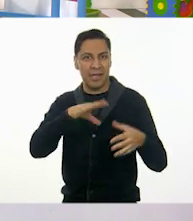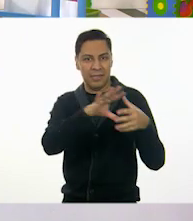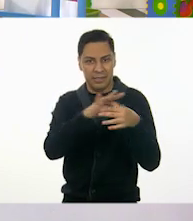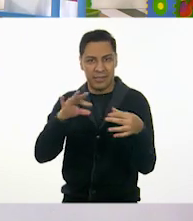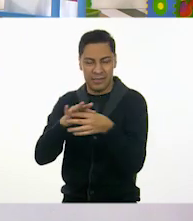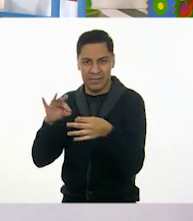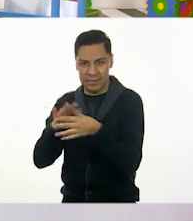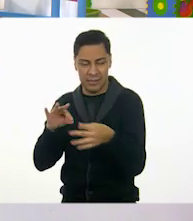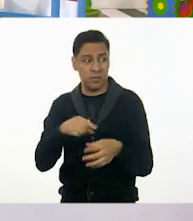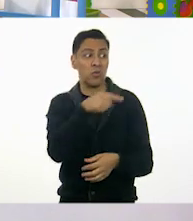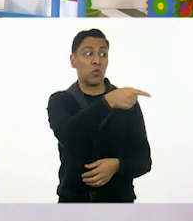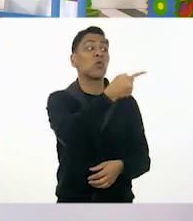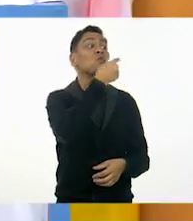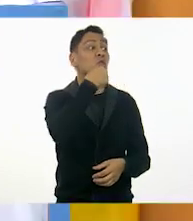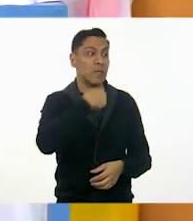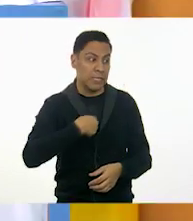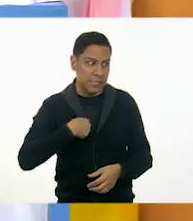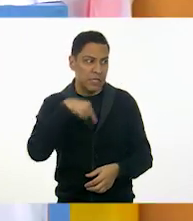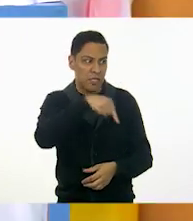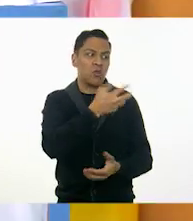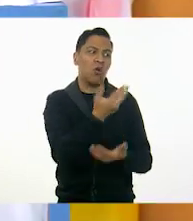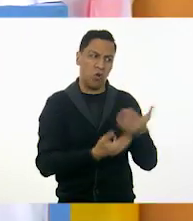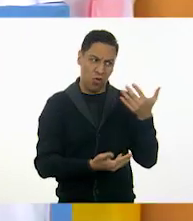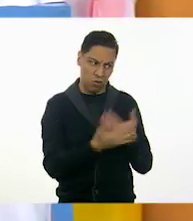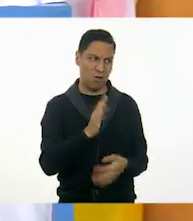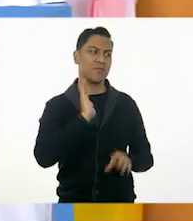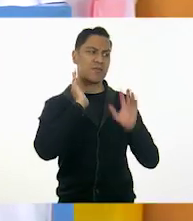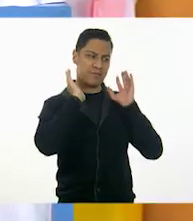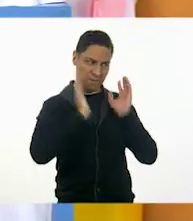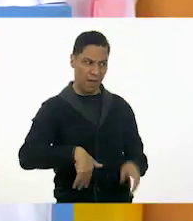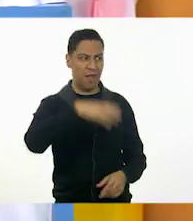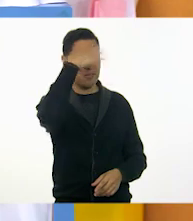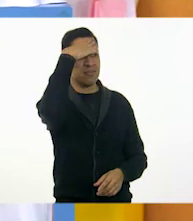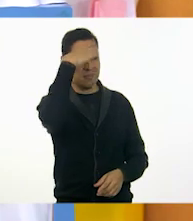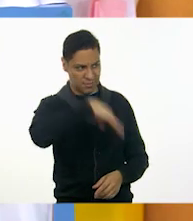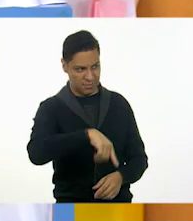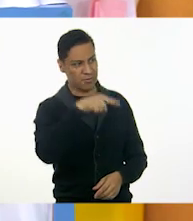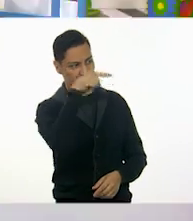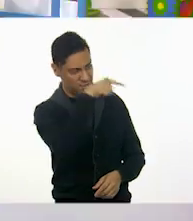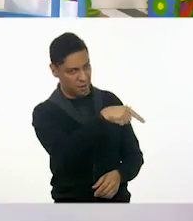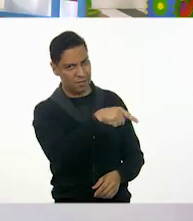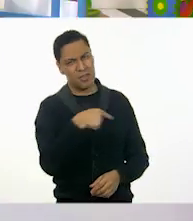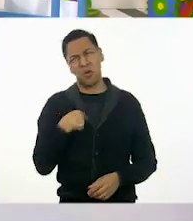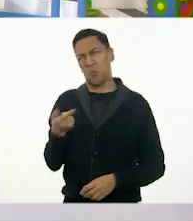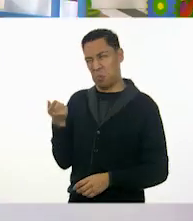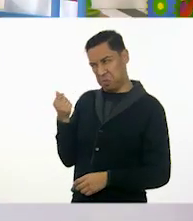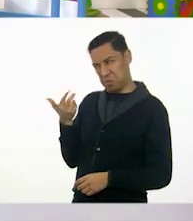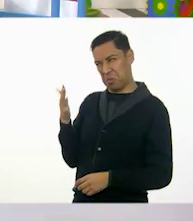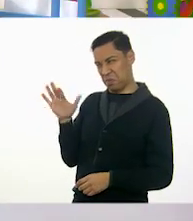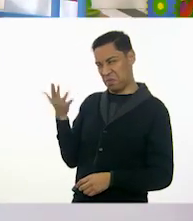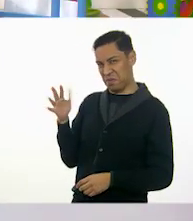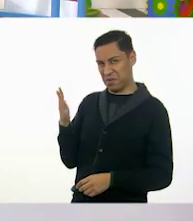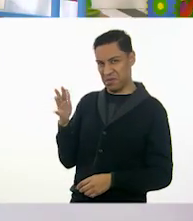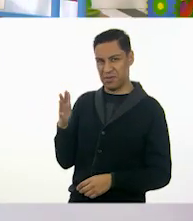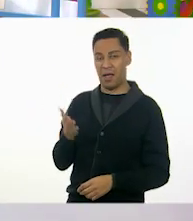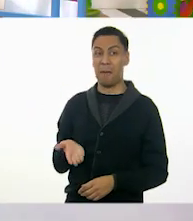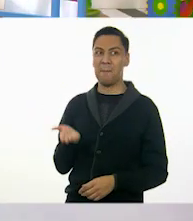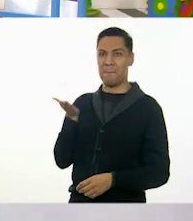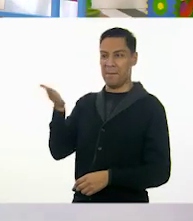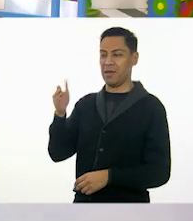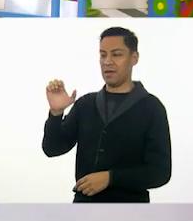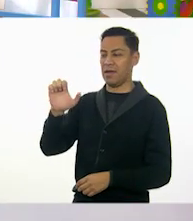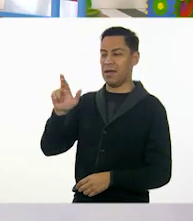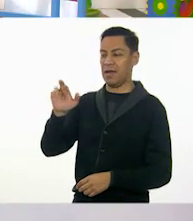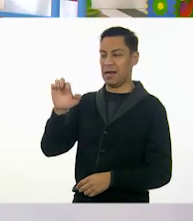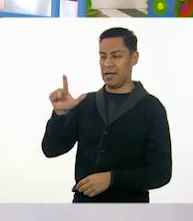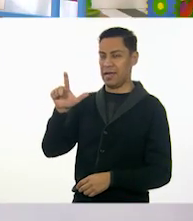Sí, además tú dijiste que ya tiene cierta práctica, ¿eh? Cierta experiencia. No mucha, pero cierta experiencia. Entonces, ¿qué pasa, por favor, Lely? pedirle a Lely, ¿qué